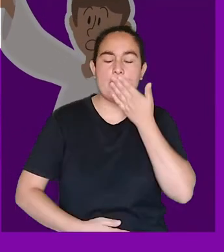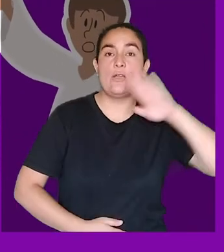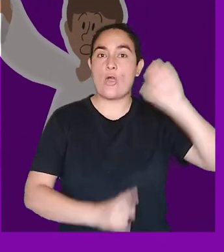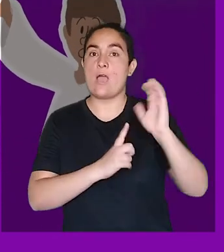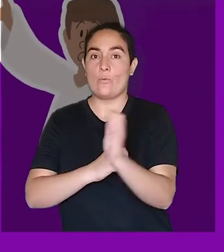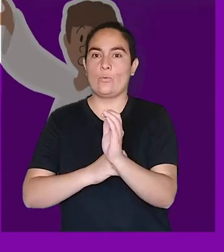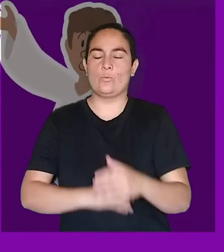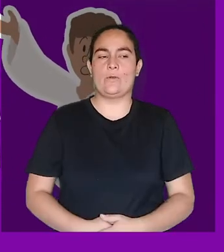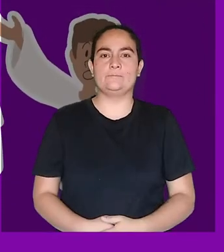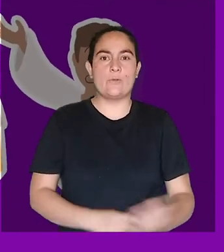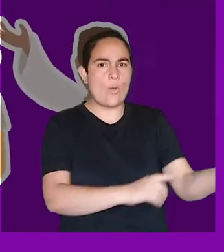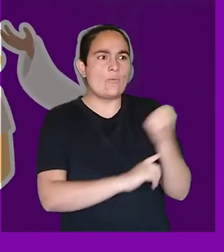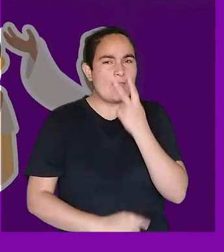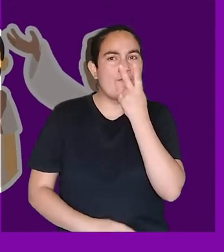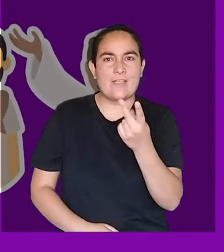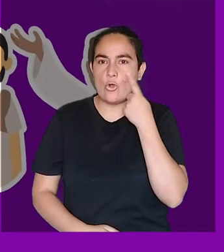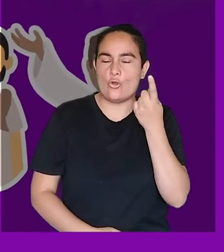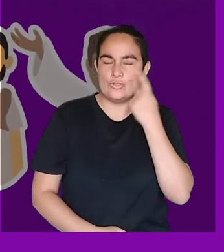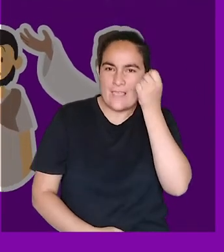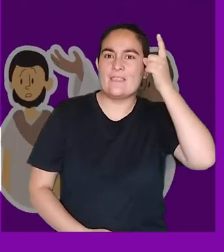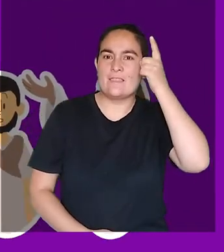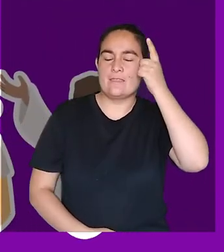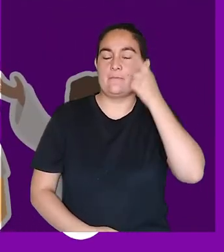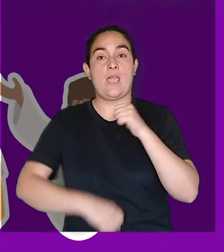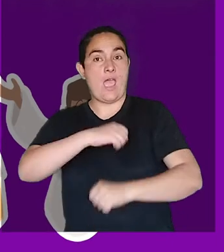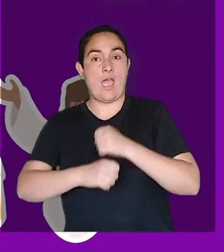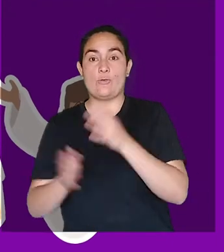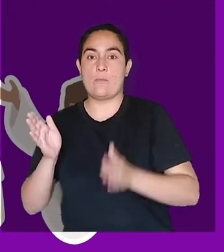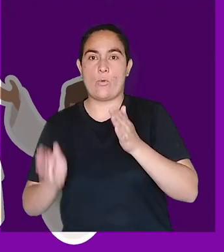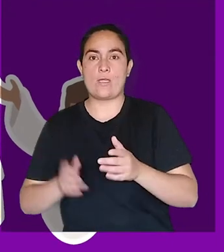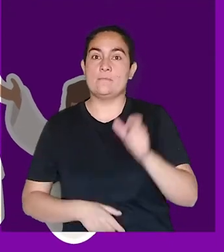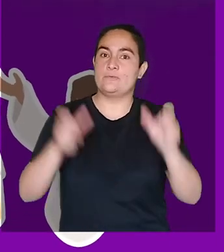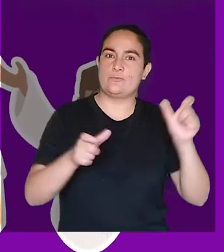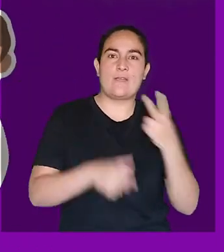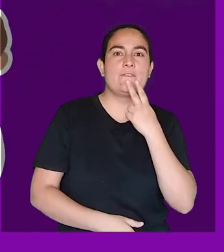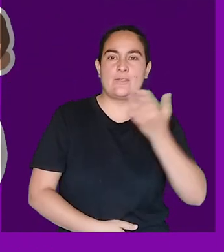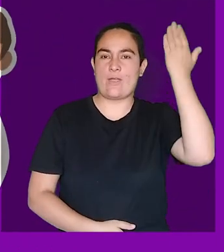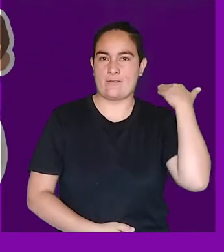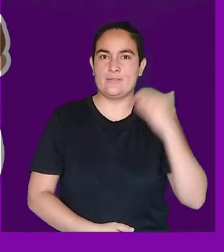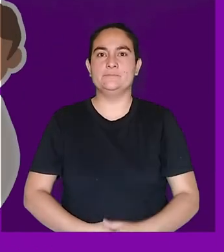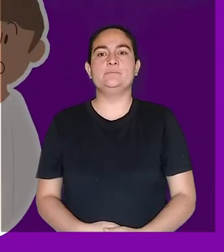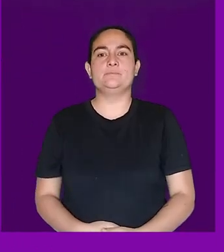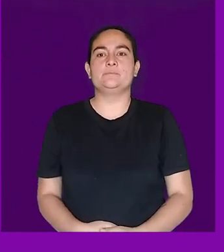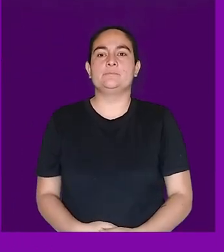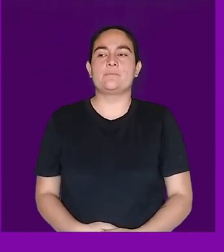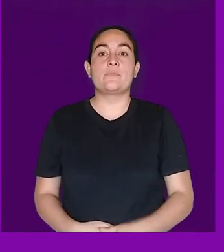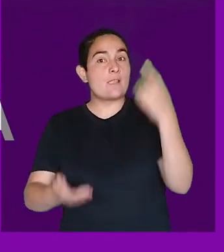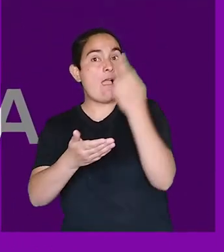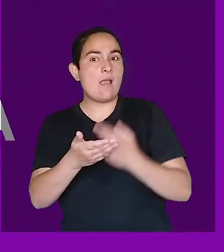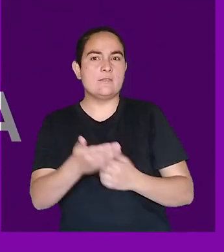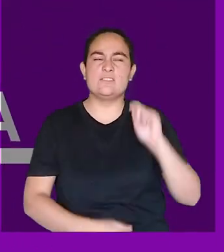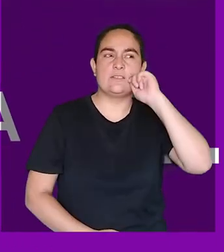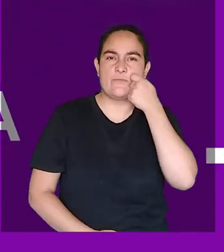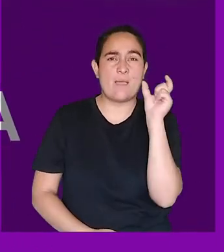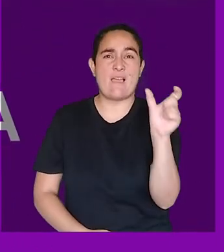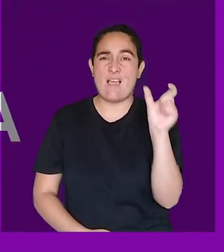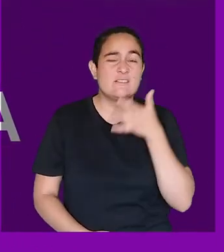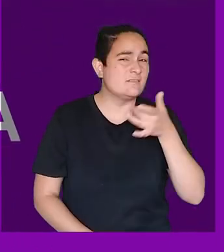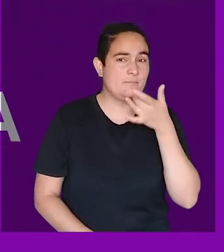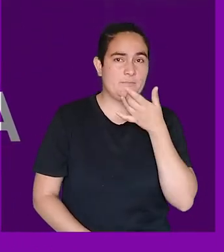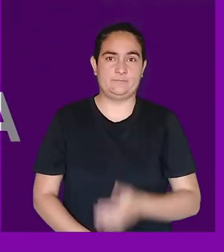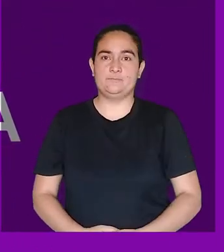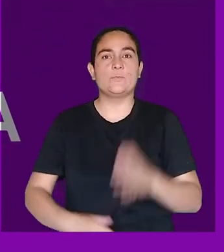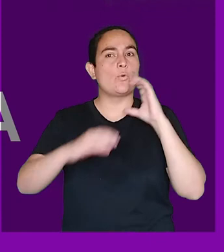evidencia visiones representativas de la época a la que pertenece. El arte, en términos sencillos, comunica.